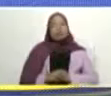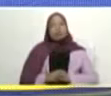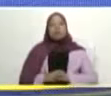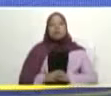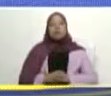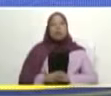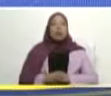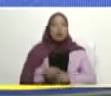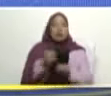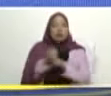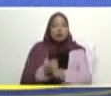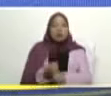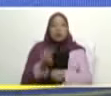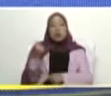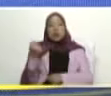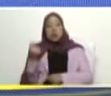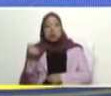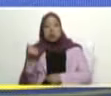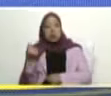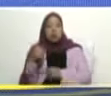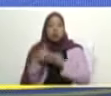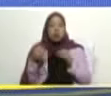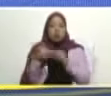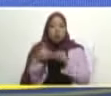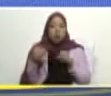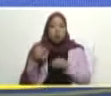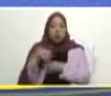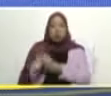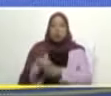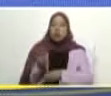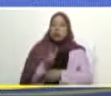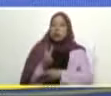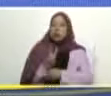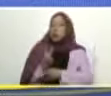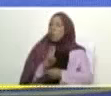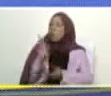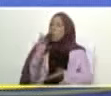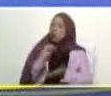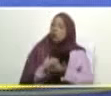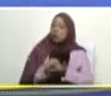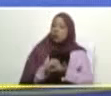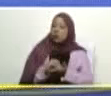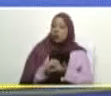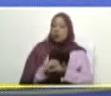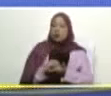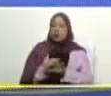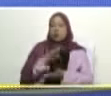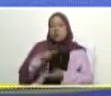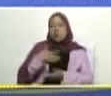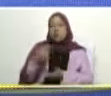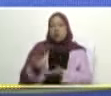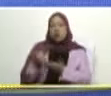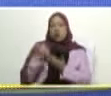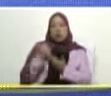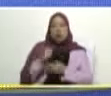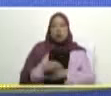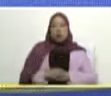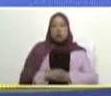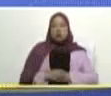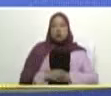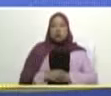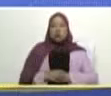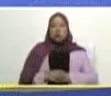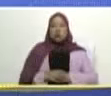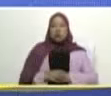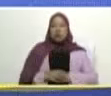espero reunir unos churpitos y regresar a Venezuela para ver si usted nos puede ayudar me dijo